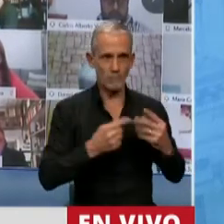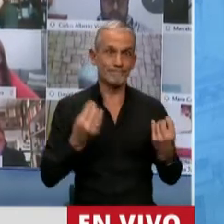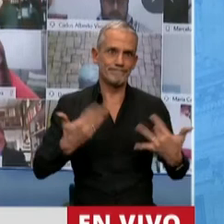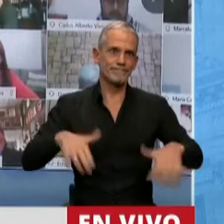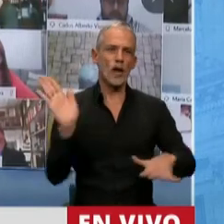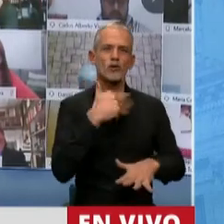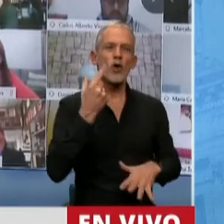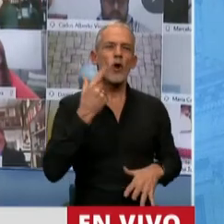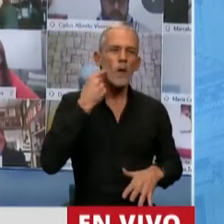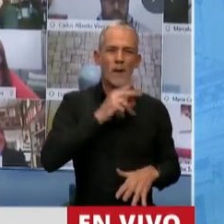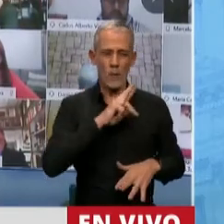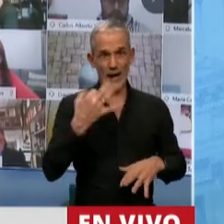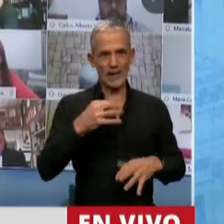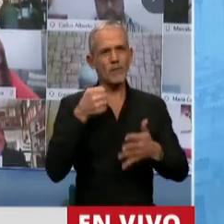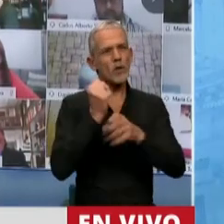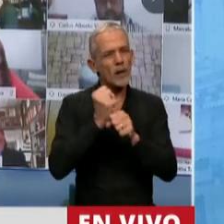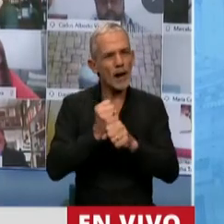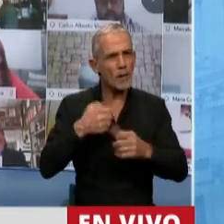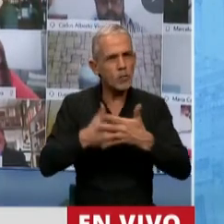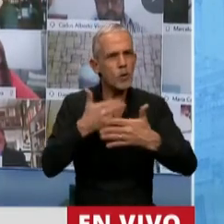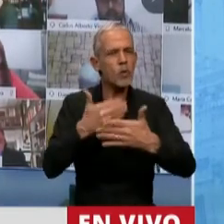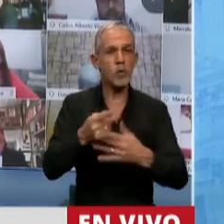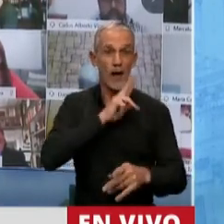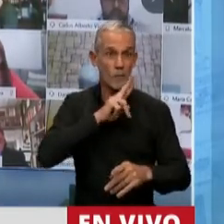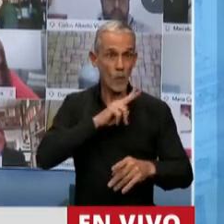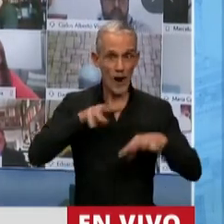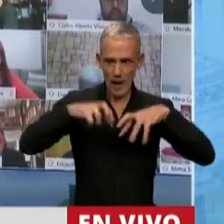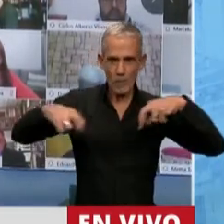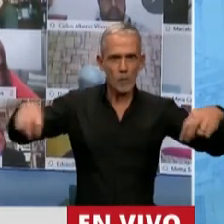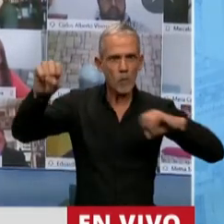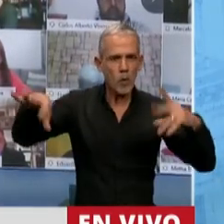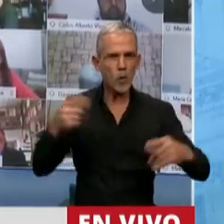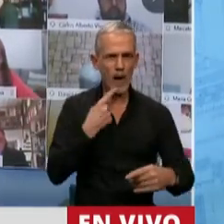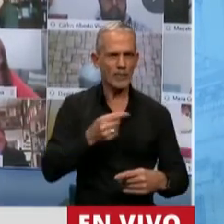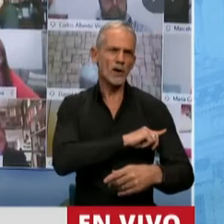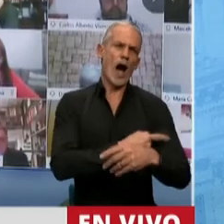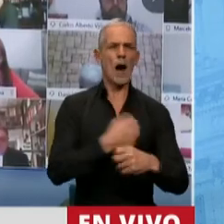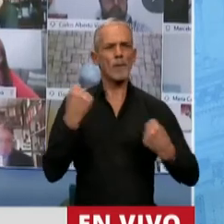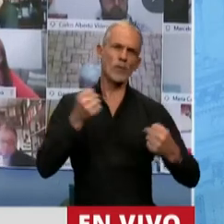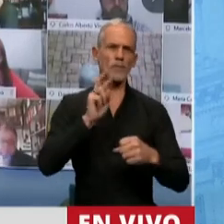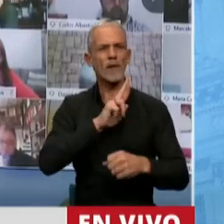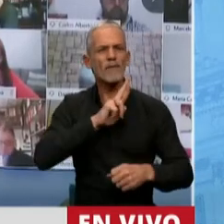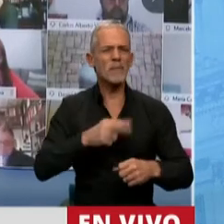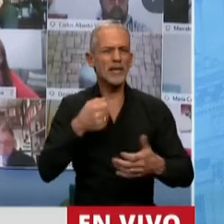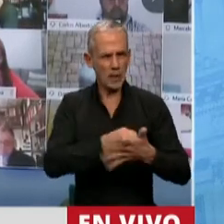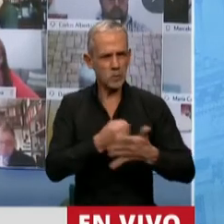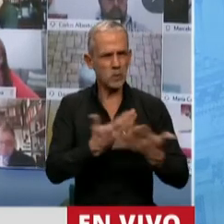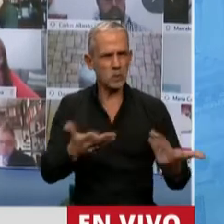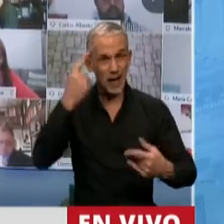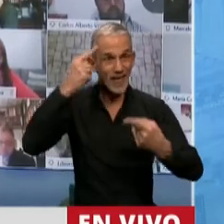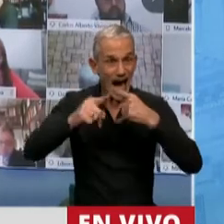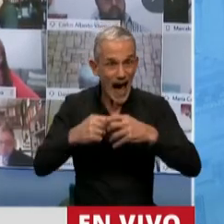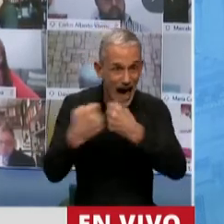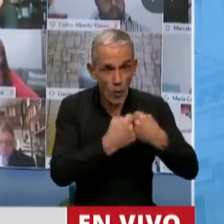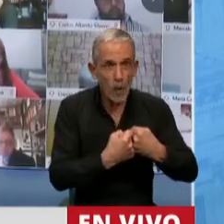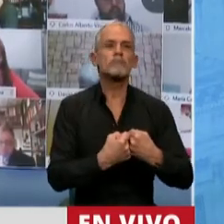aprendamos a trabajar en el consenso, muchas diputadas que están en el recinto y que se dicen feministas y que saben perfectamente de lo que se trata el consenso.